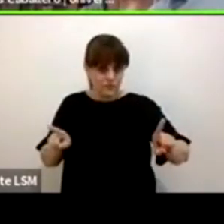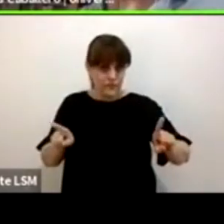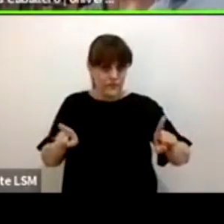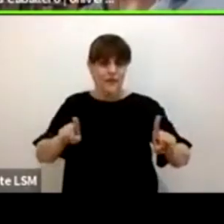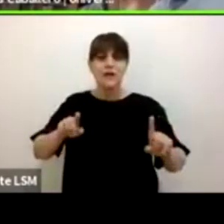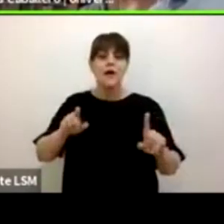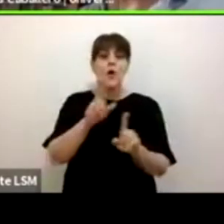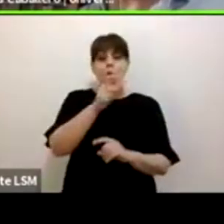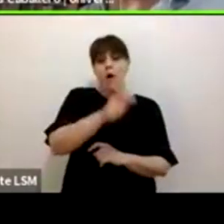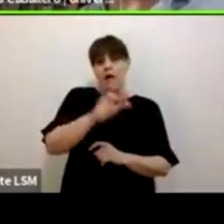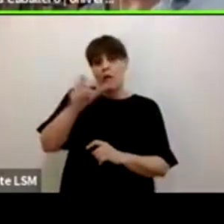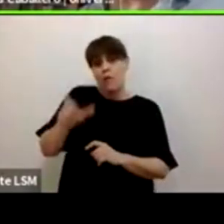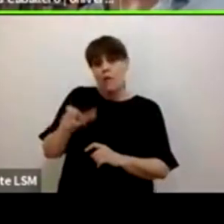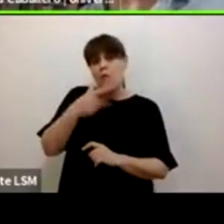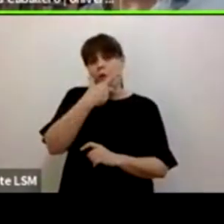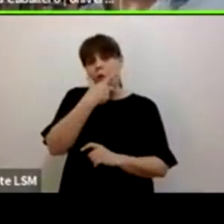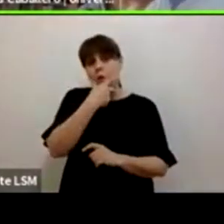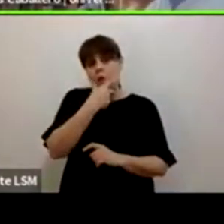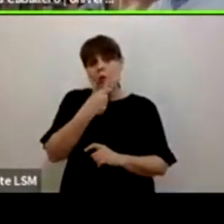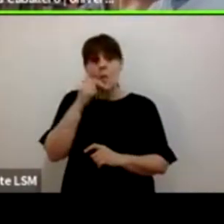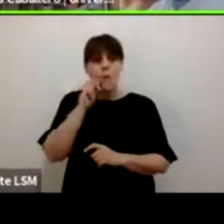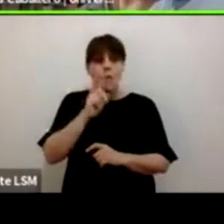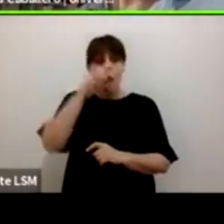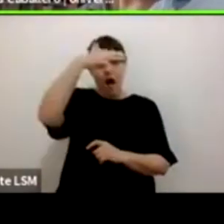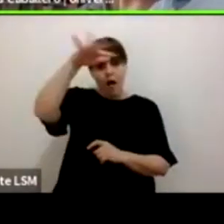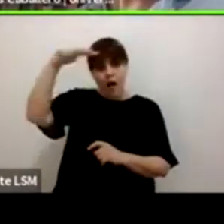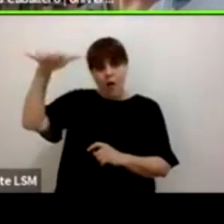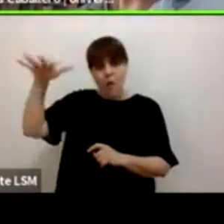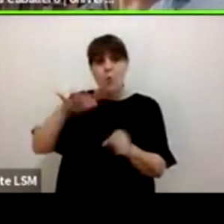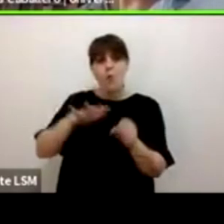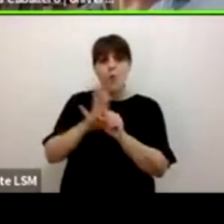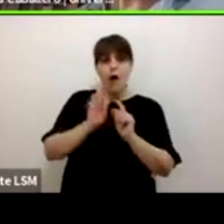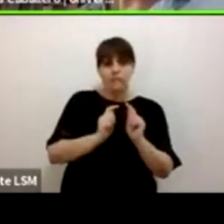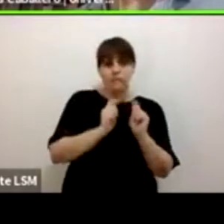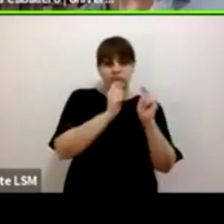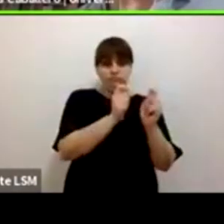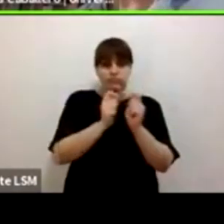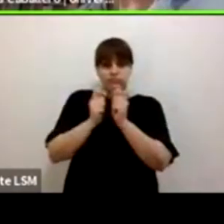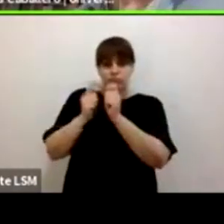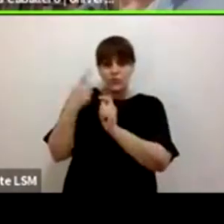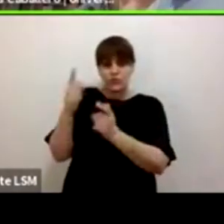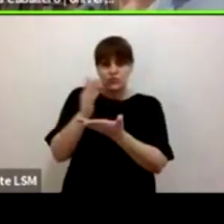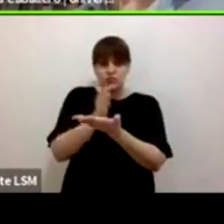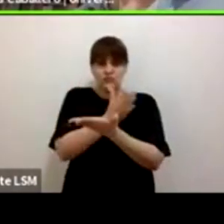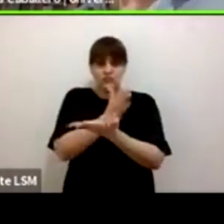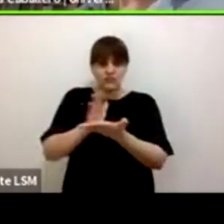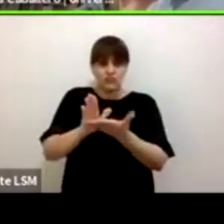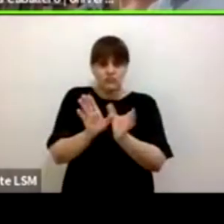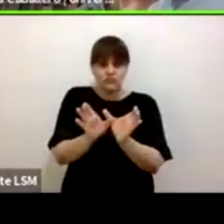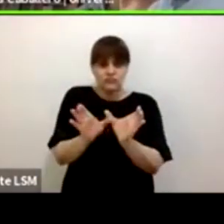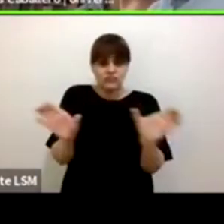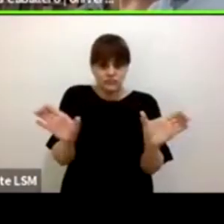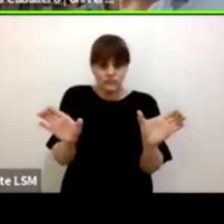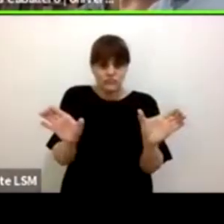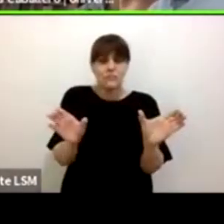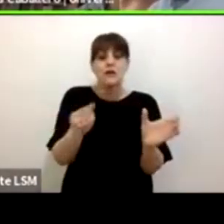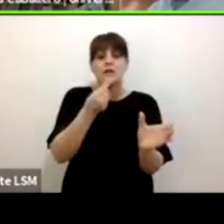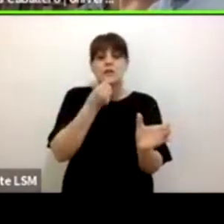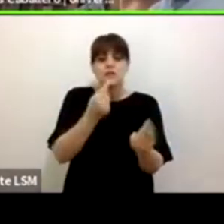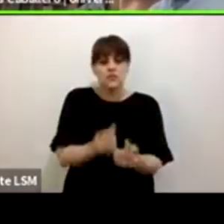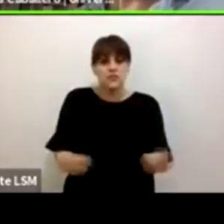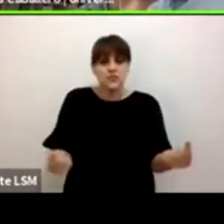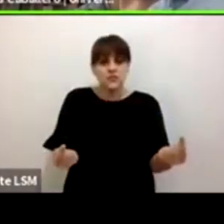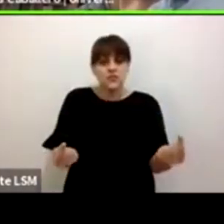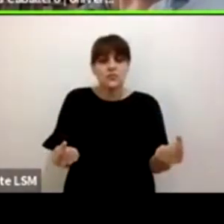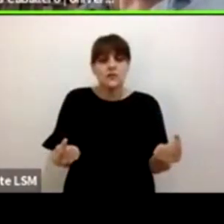adultos, de las personas adultas que van haciendo una niñez pues que va girando en